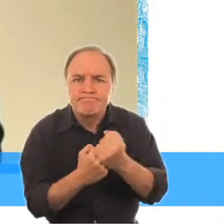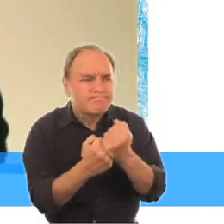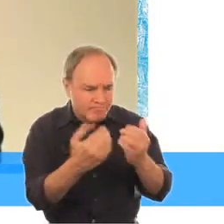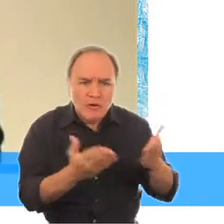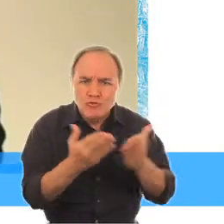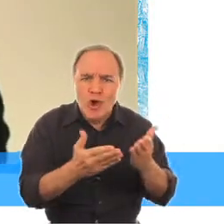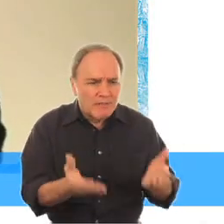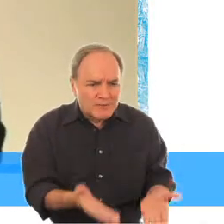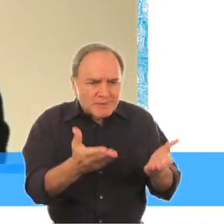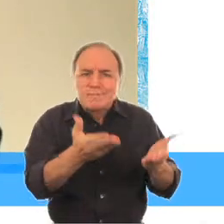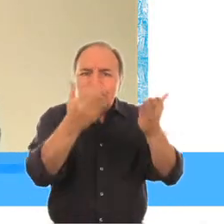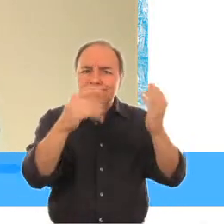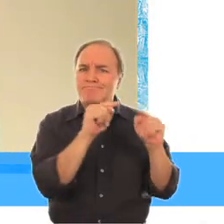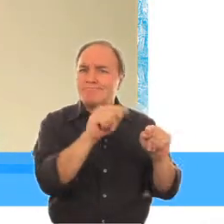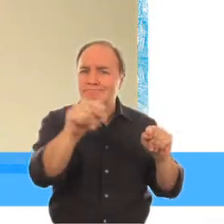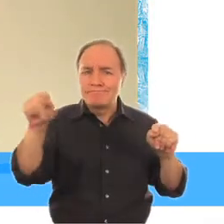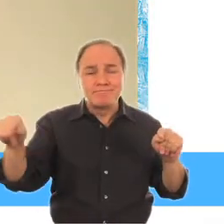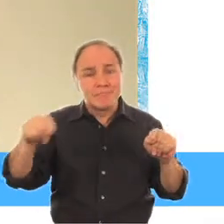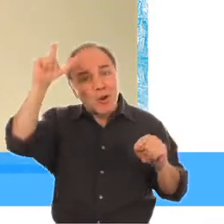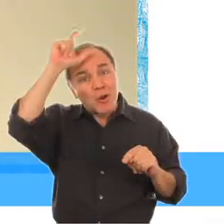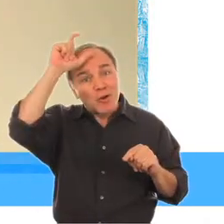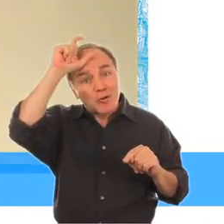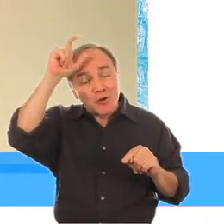supuesto a sus familias y su comunidad